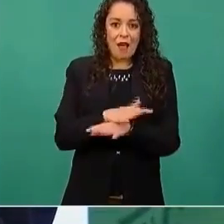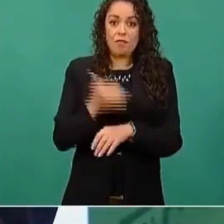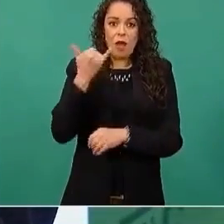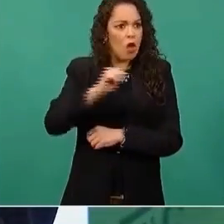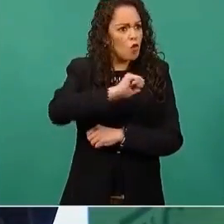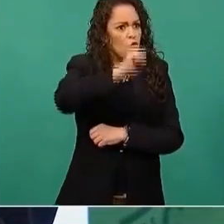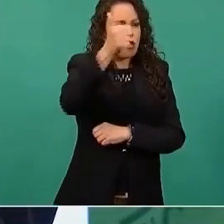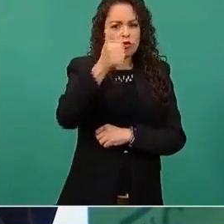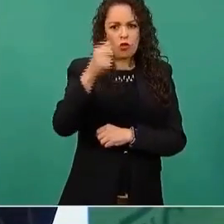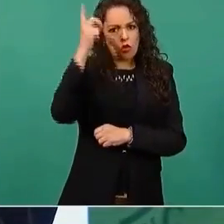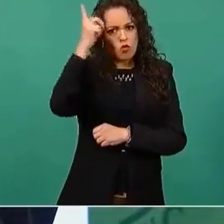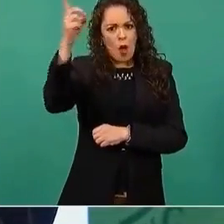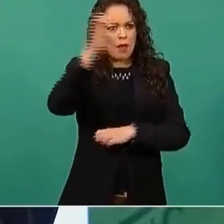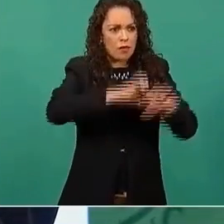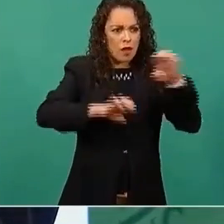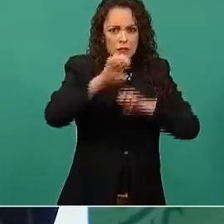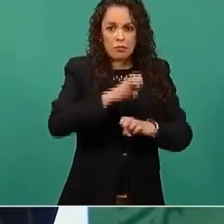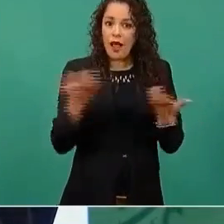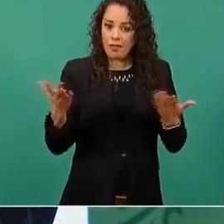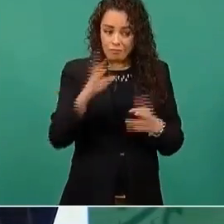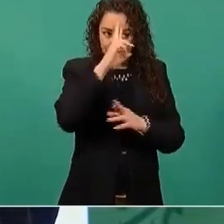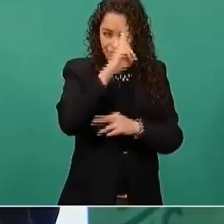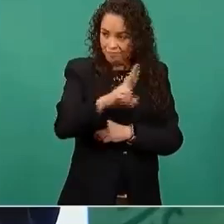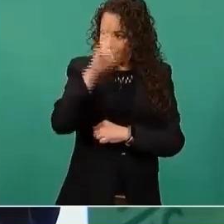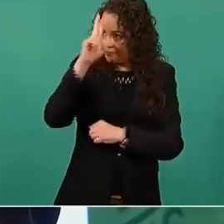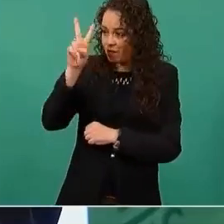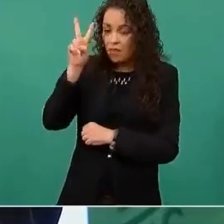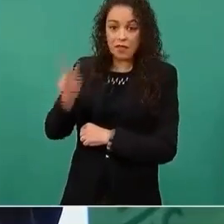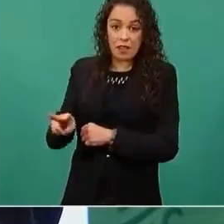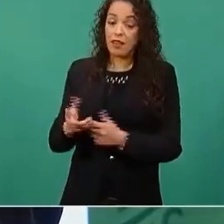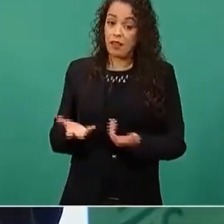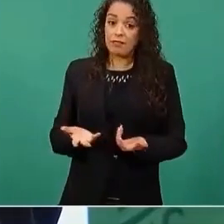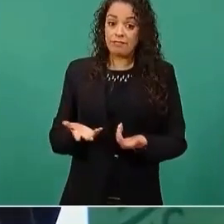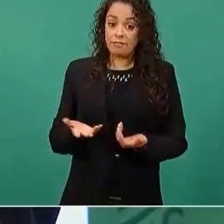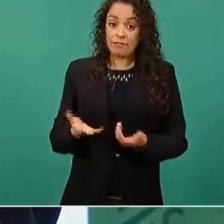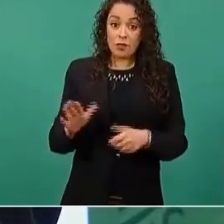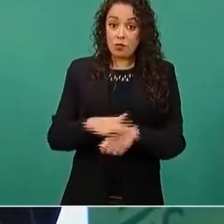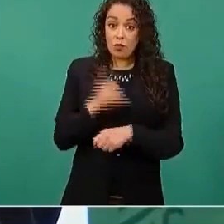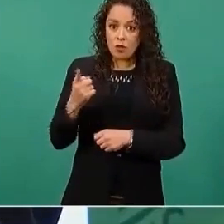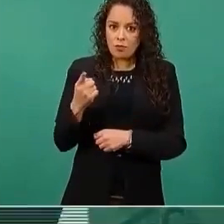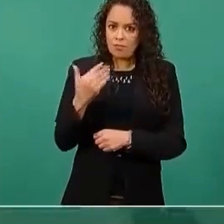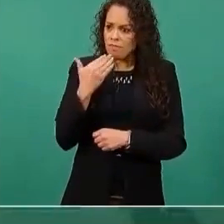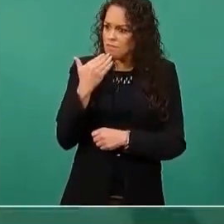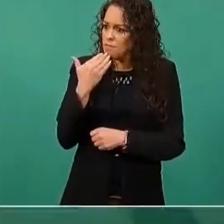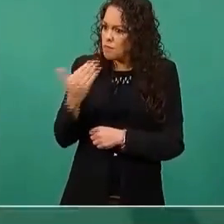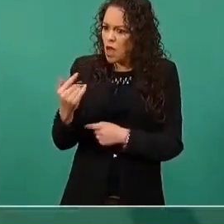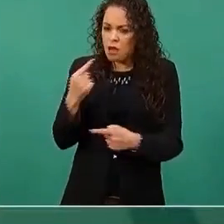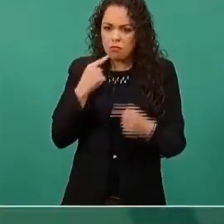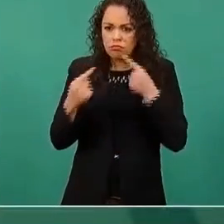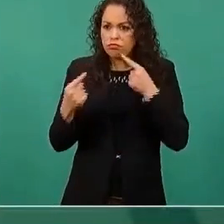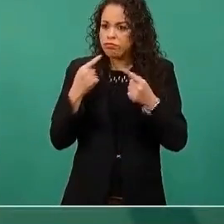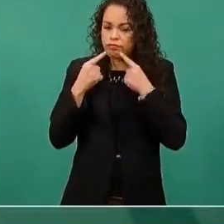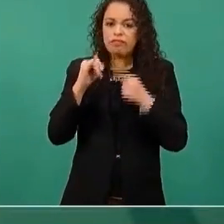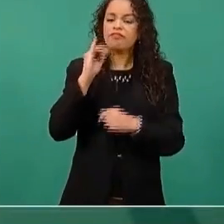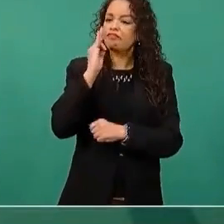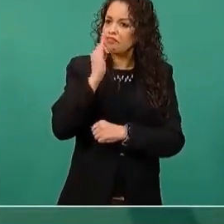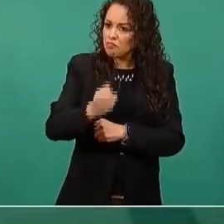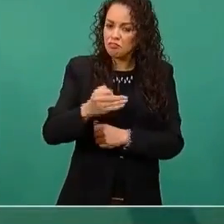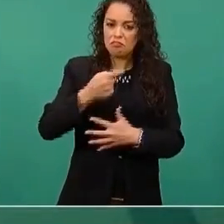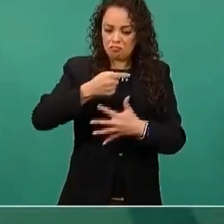que se han portado muy bien. También hay veces